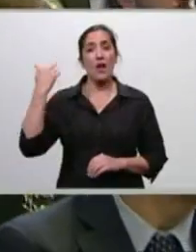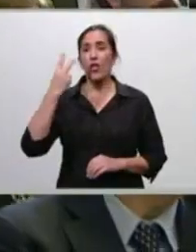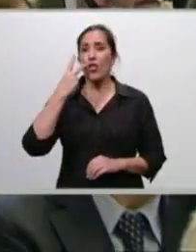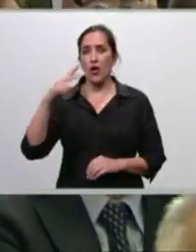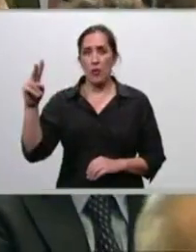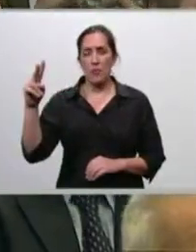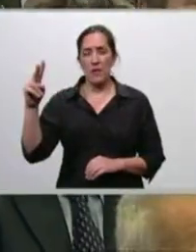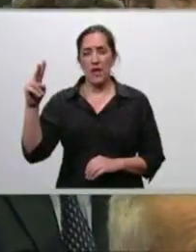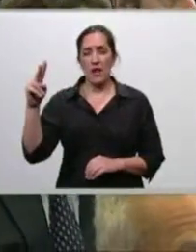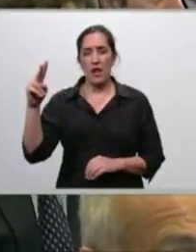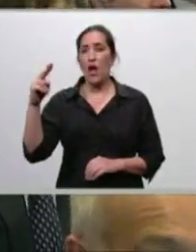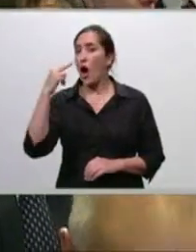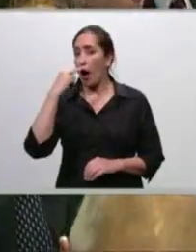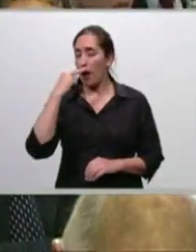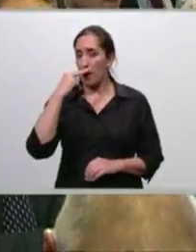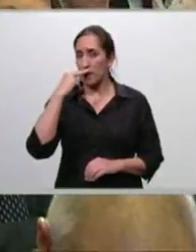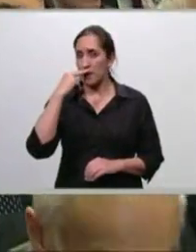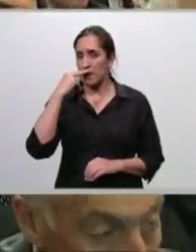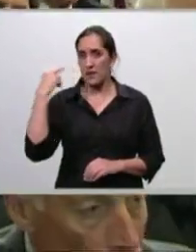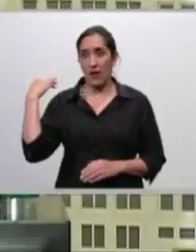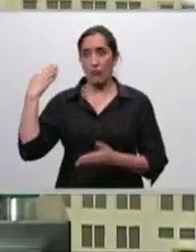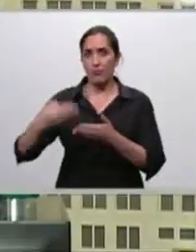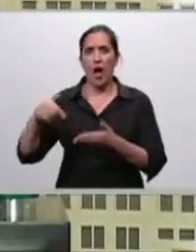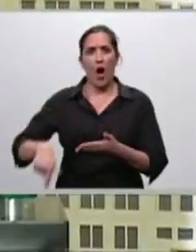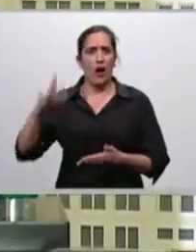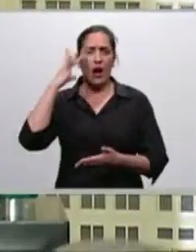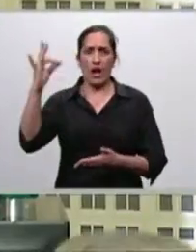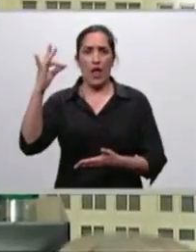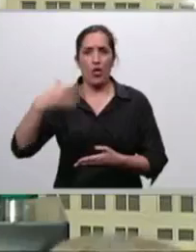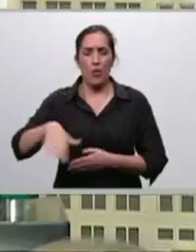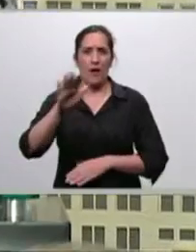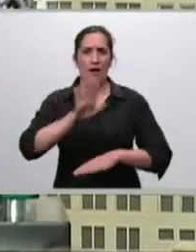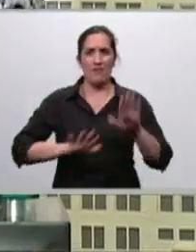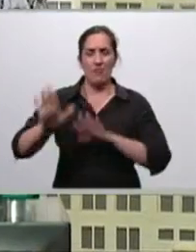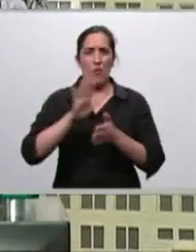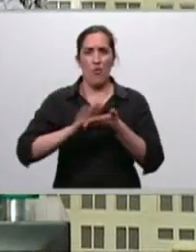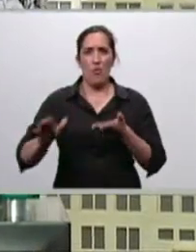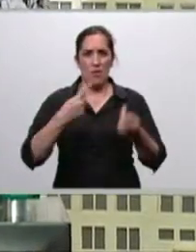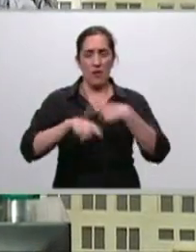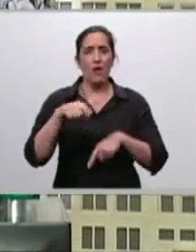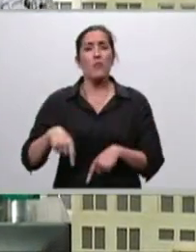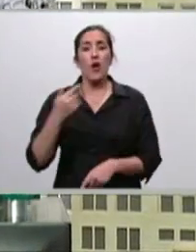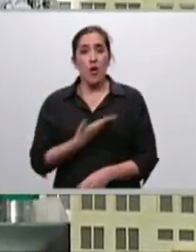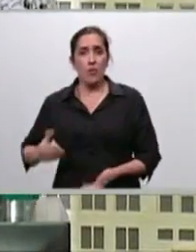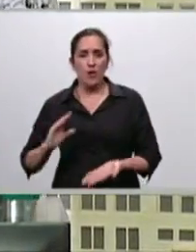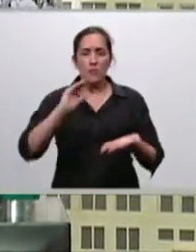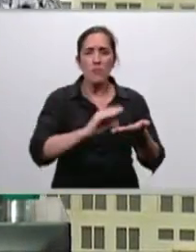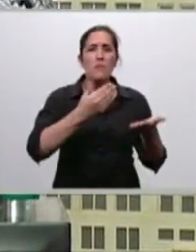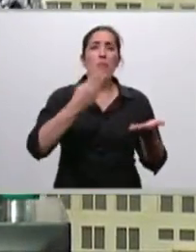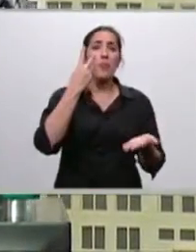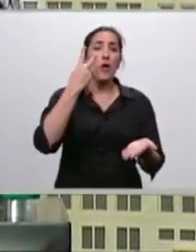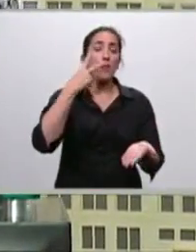2011. Esto obviamente tiene una gran inversión por parte del Estado de más de 2.000 millones de pesos